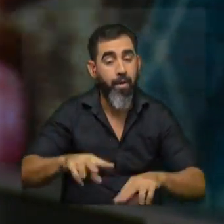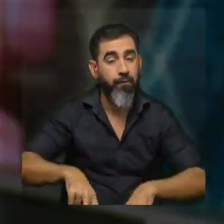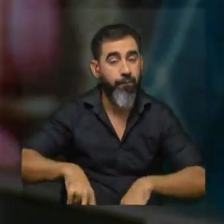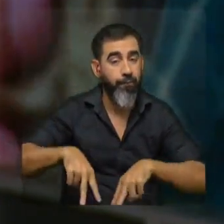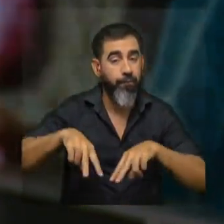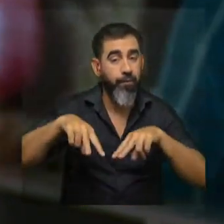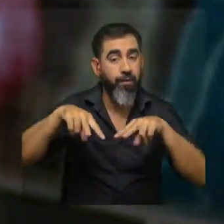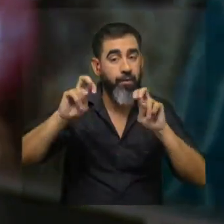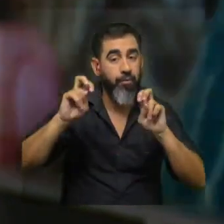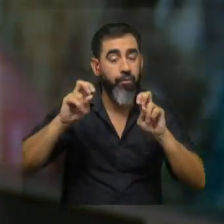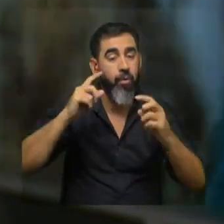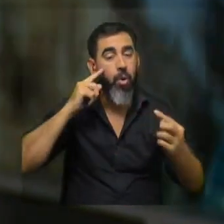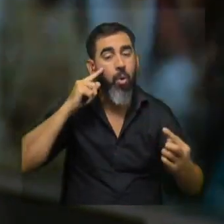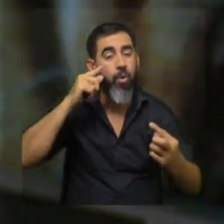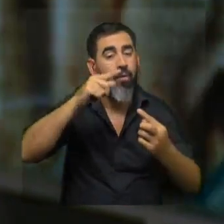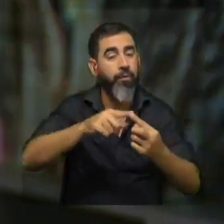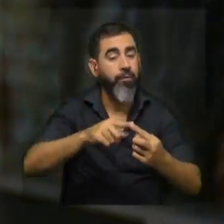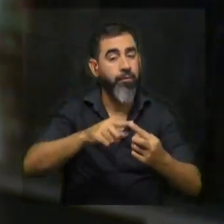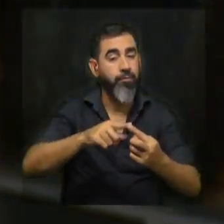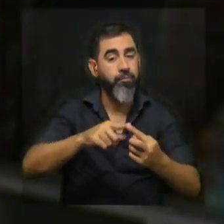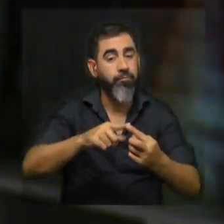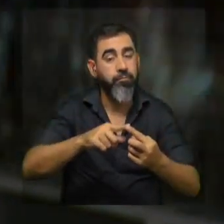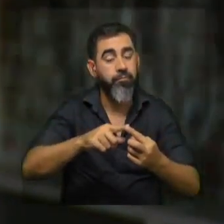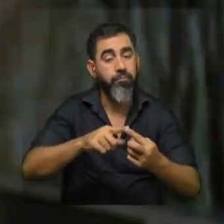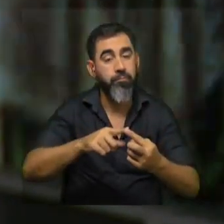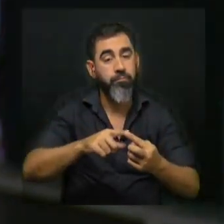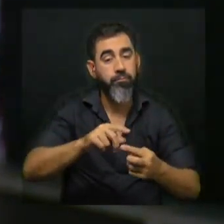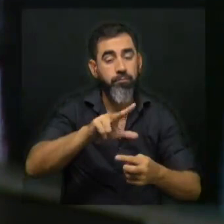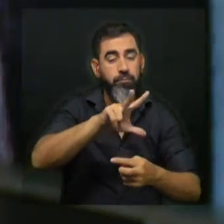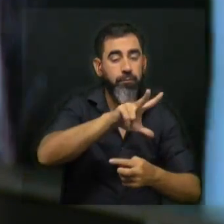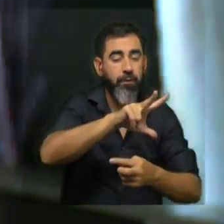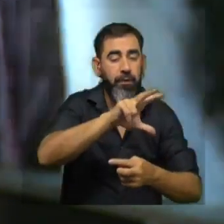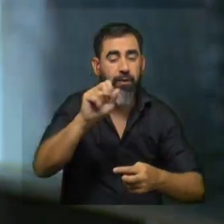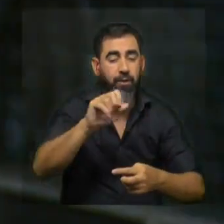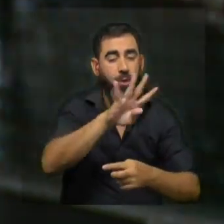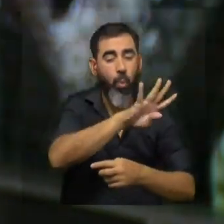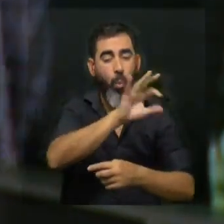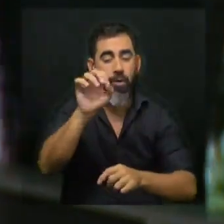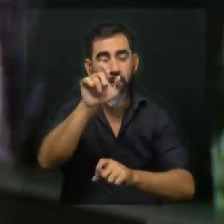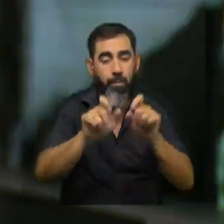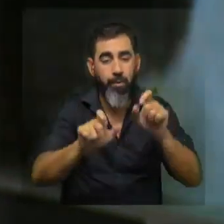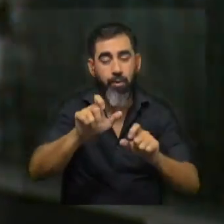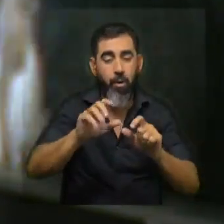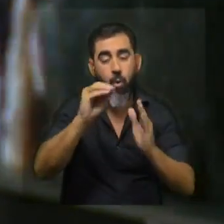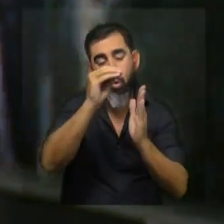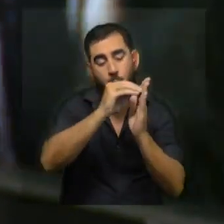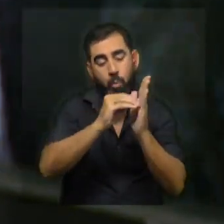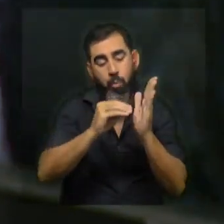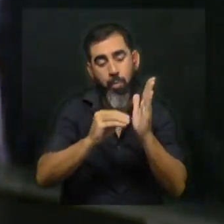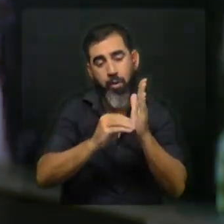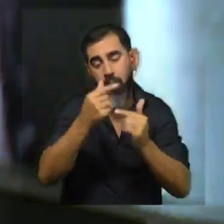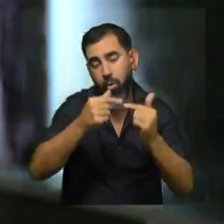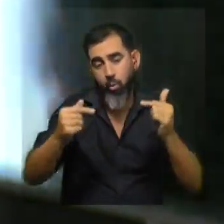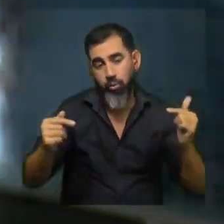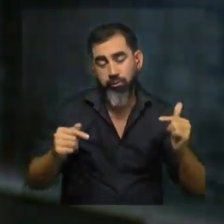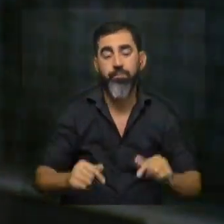que tenía un objetivo de interesar a 300 y pico 400 personas como para que completaran los datos y en base a